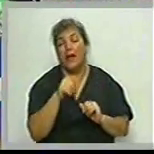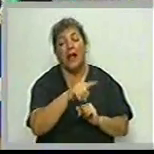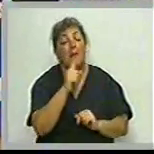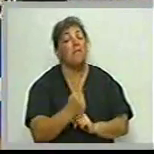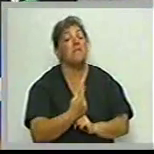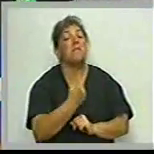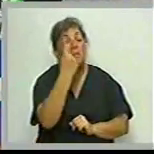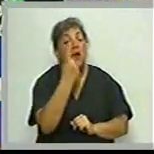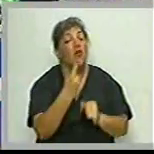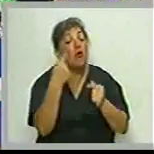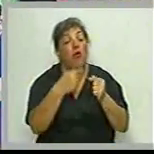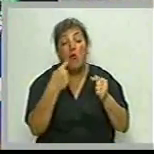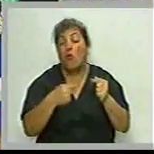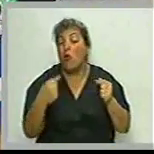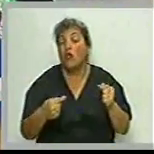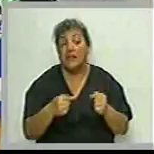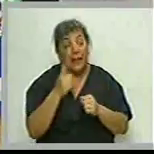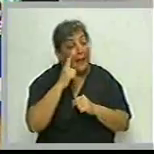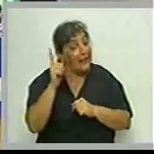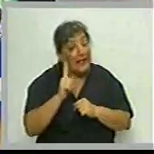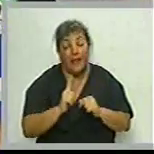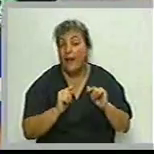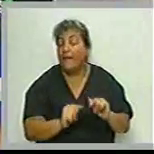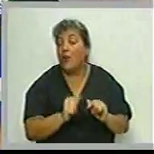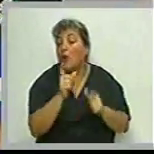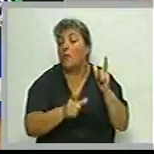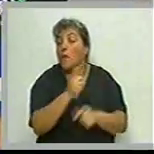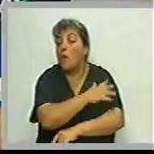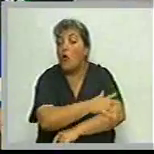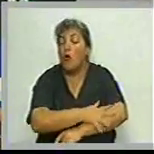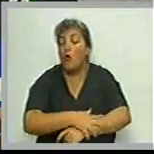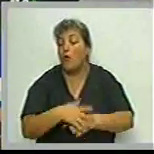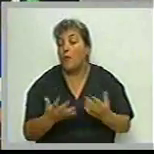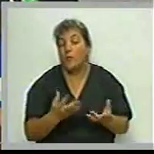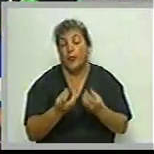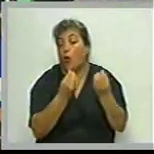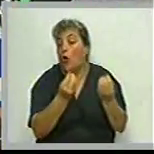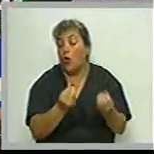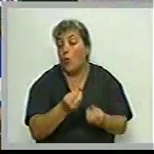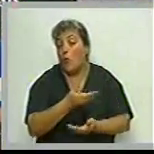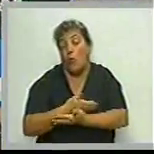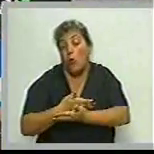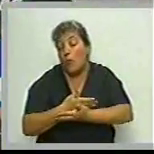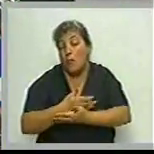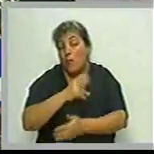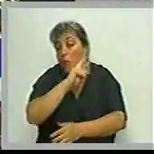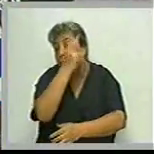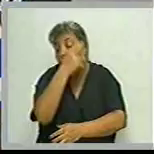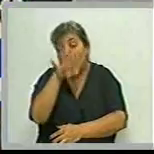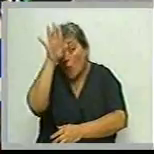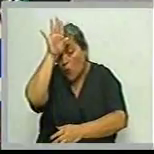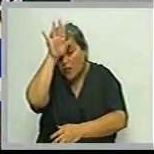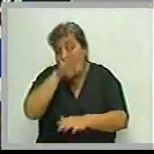prioriza, digamos, cosas que no tienen nada que ver con la pobreza, sino no pasaría lo que pasa con los huichis donde se mueren